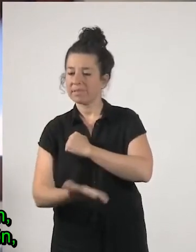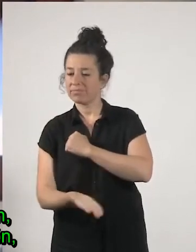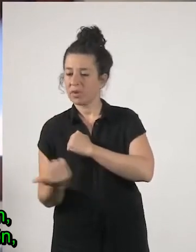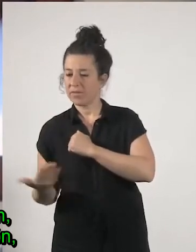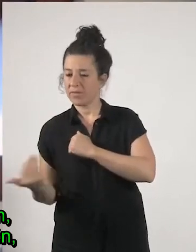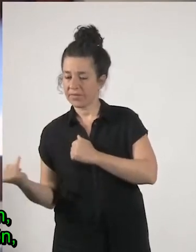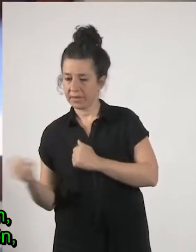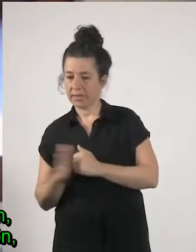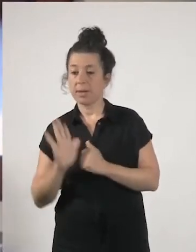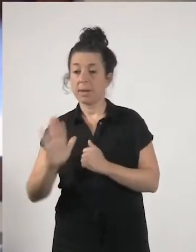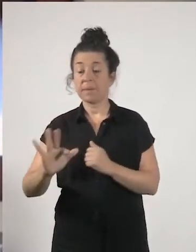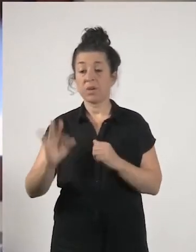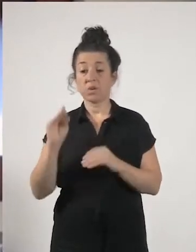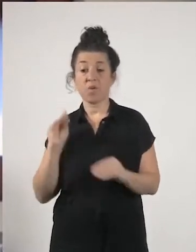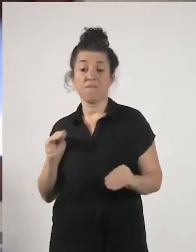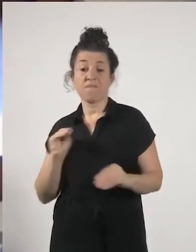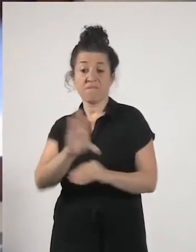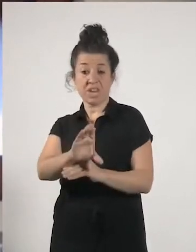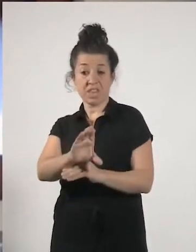aumento de la financiación